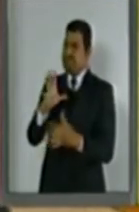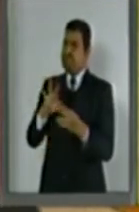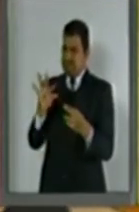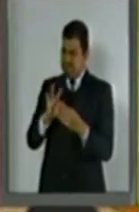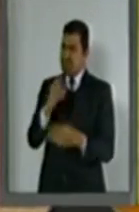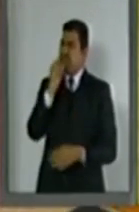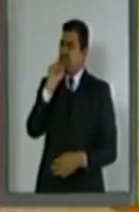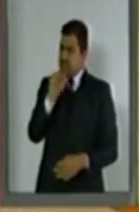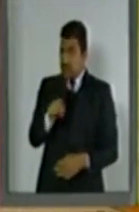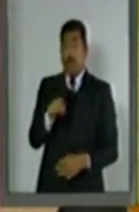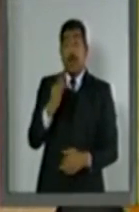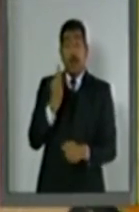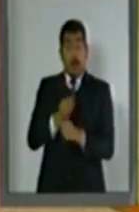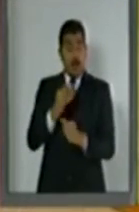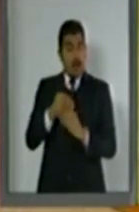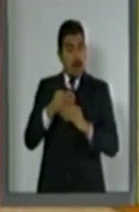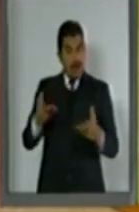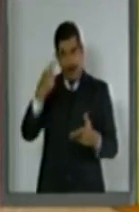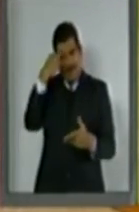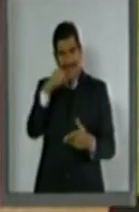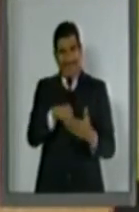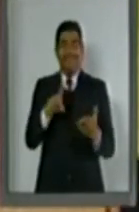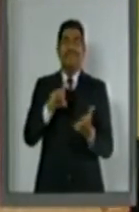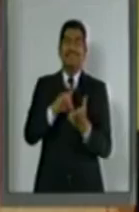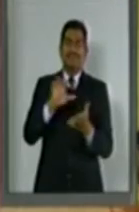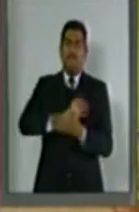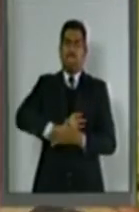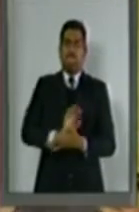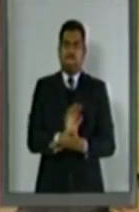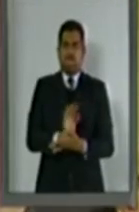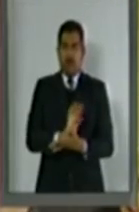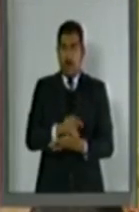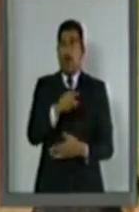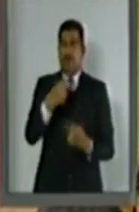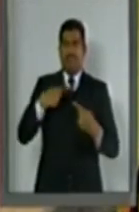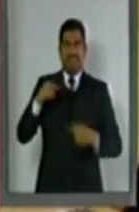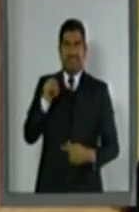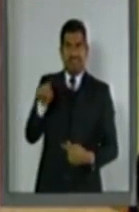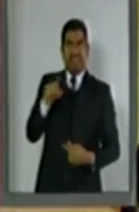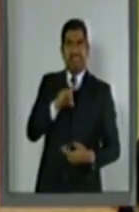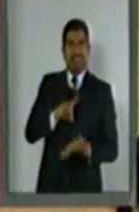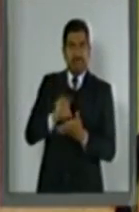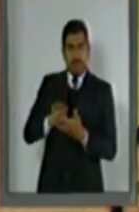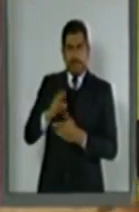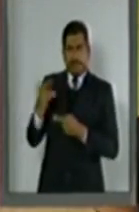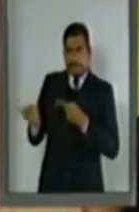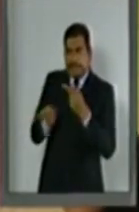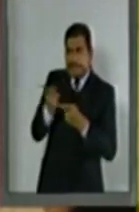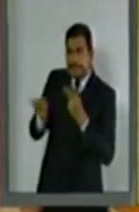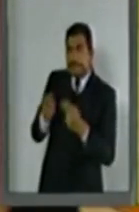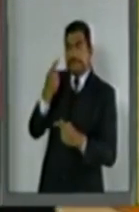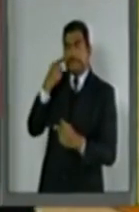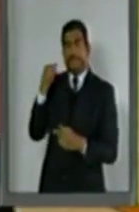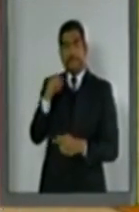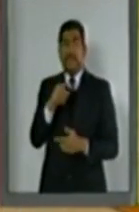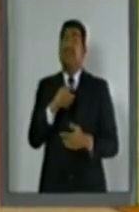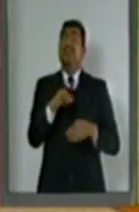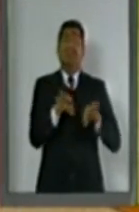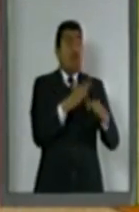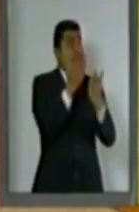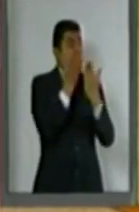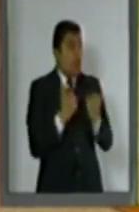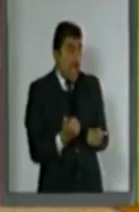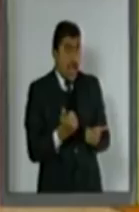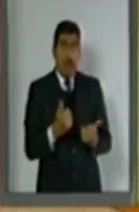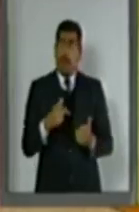que es la encuesta nacional sobre discriminación, nos revela que las personas con discapacidad encuestada señalaron que el desempleo o el